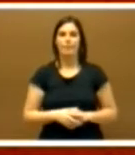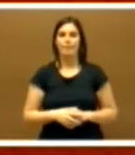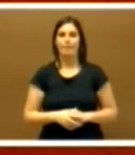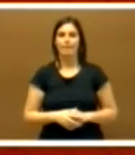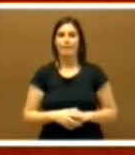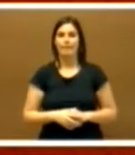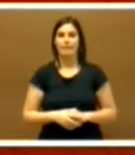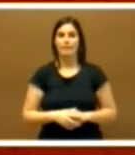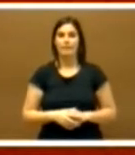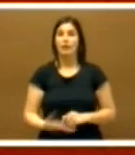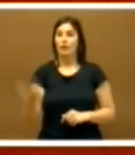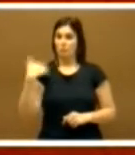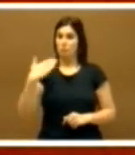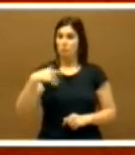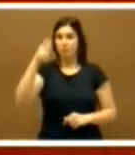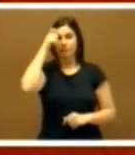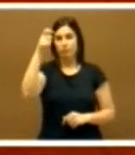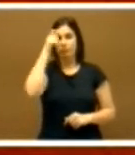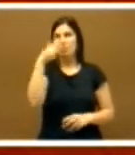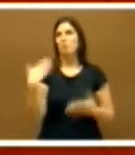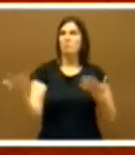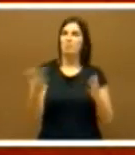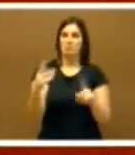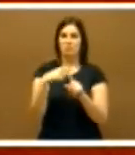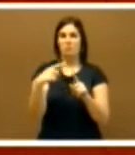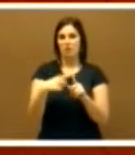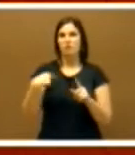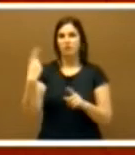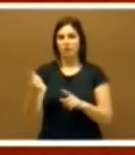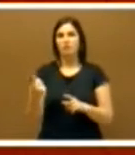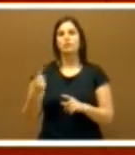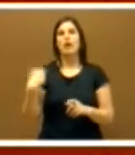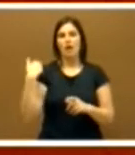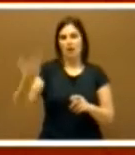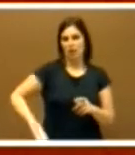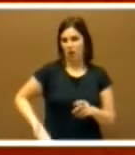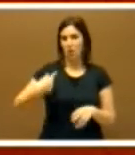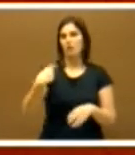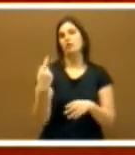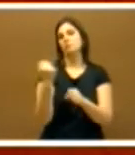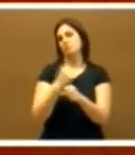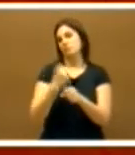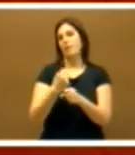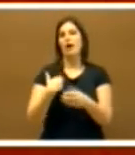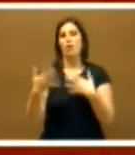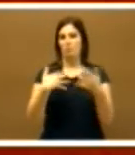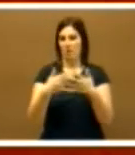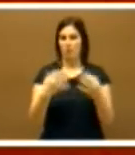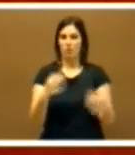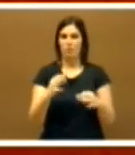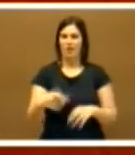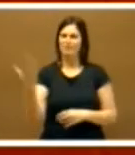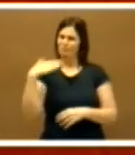aquel que en el pueblo tenía un estado medio entre el caballero y el trabajador manual, aquel habitante de las ciudades